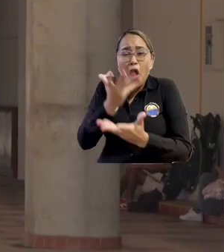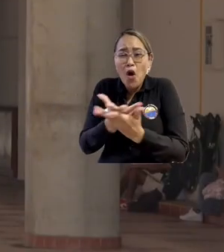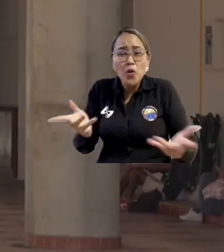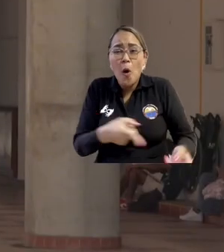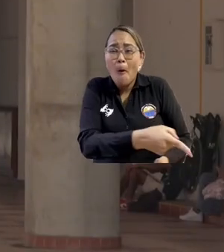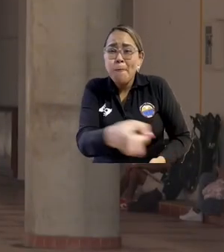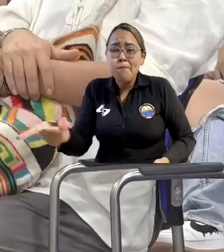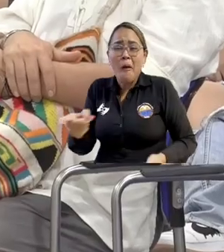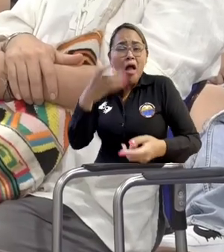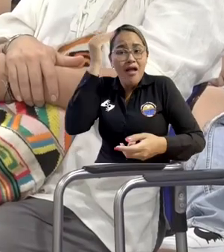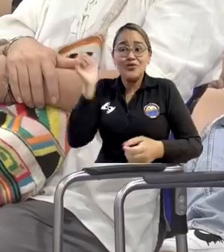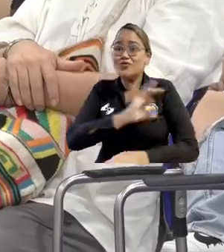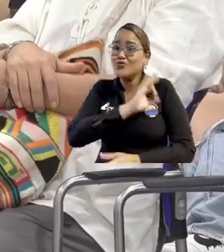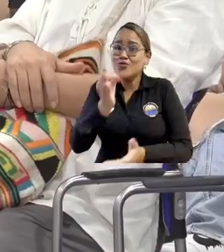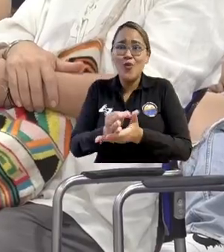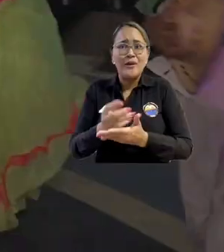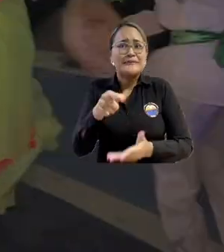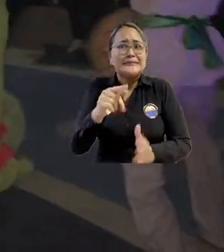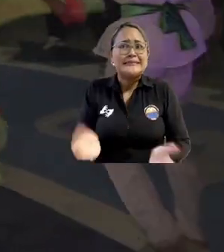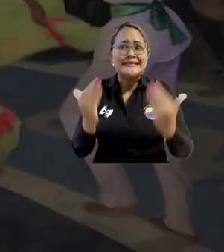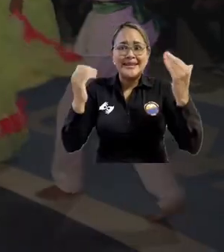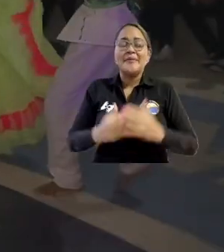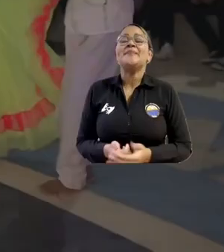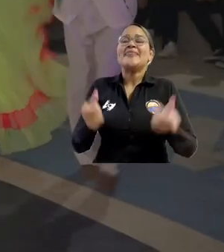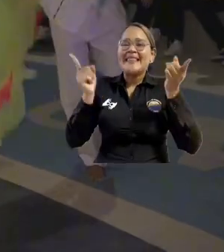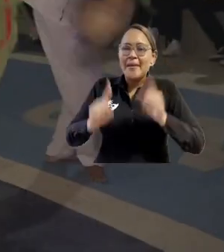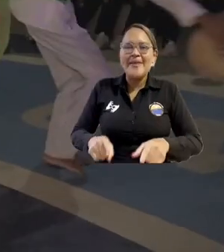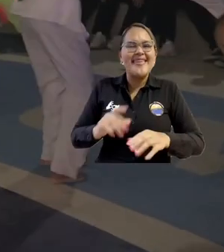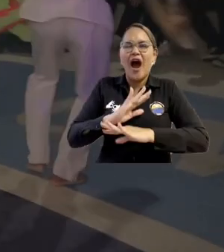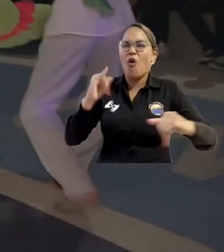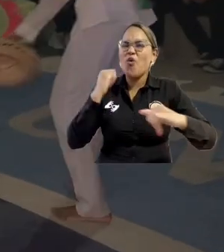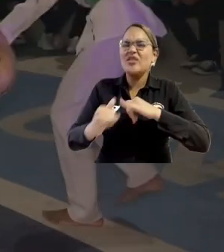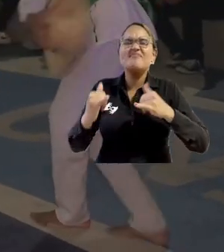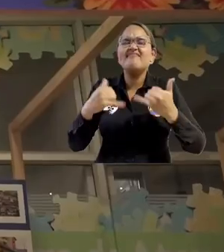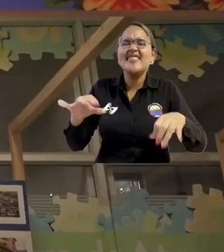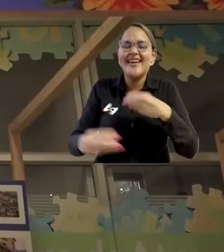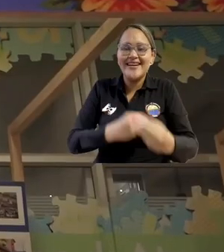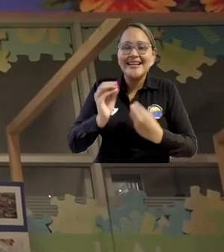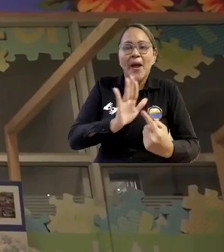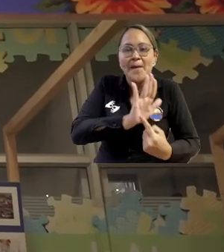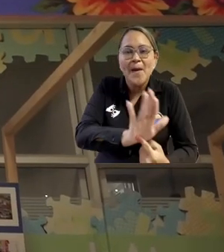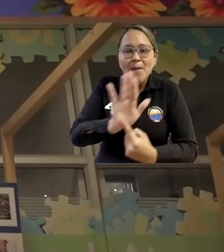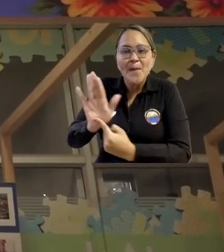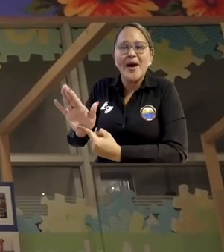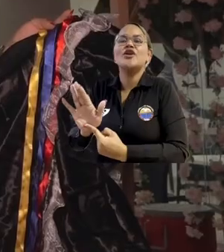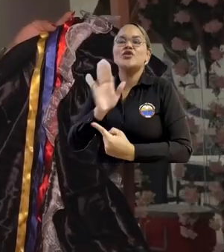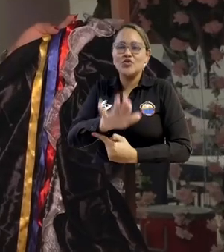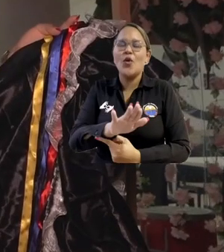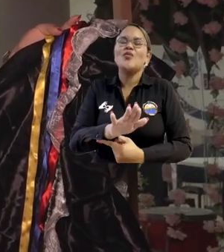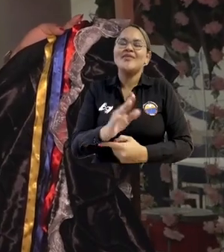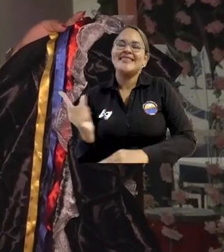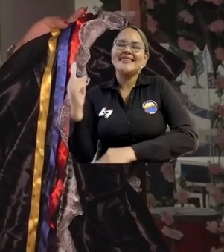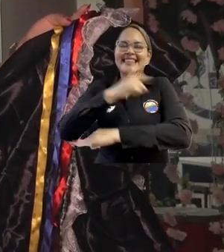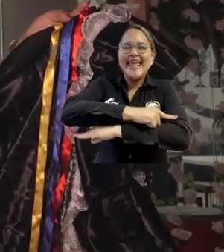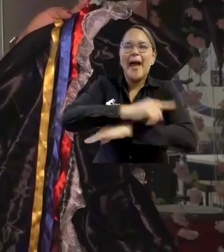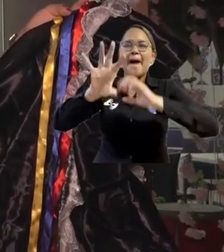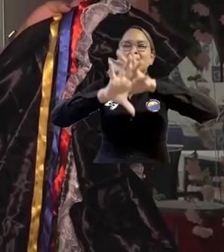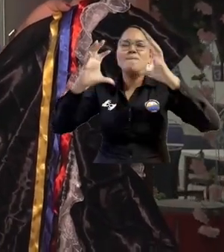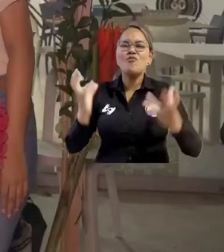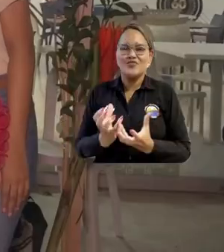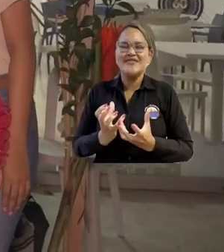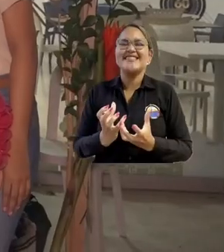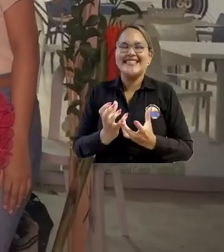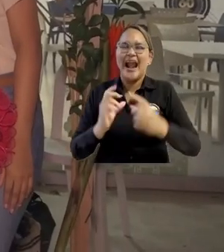es nuestra principal riqueza. La feria académica culminó con la vitrina turística como parte de la celebración del Día Mundial del